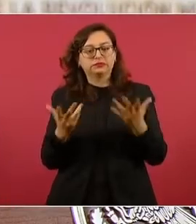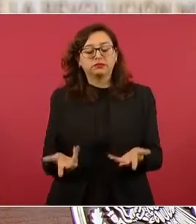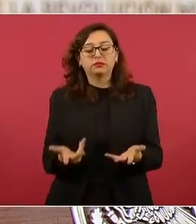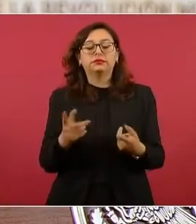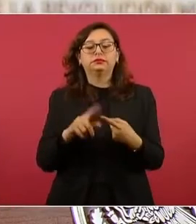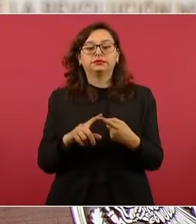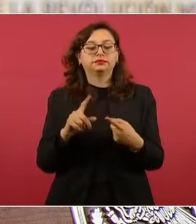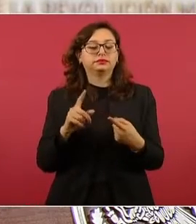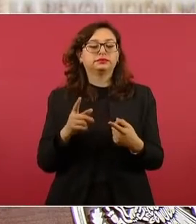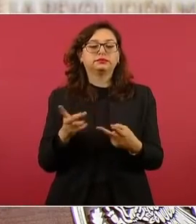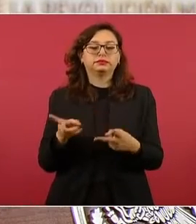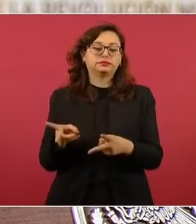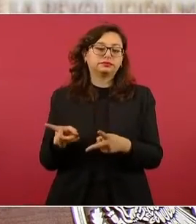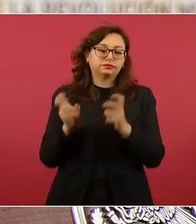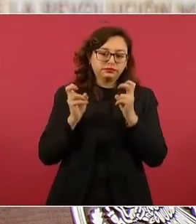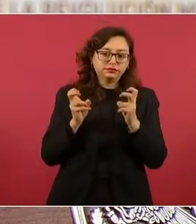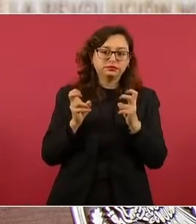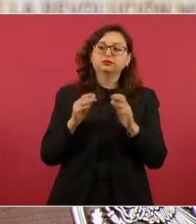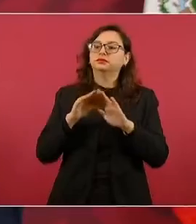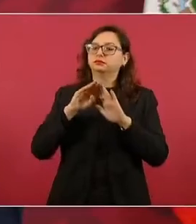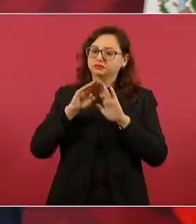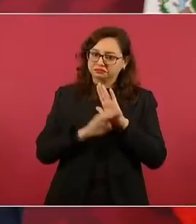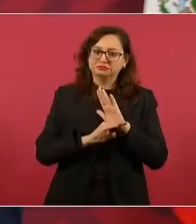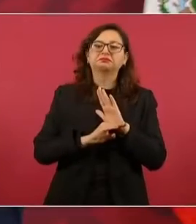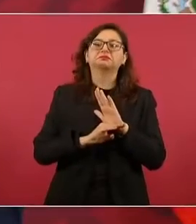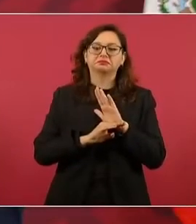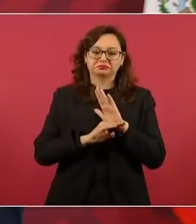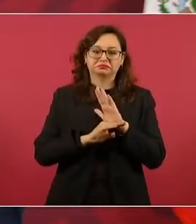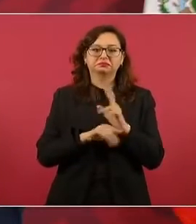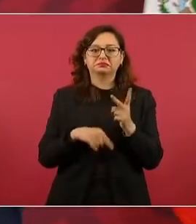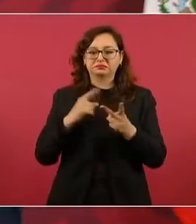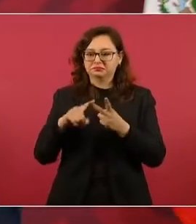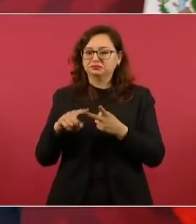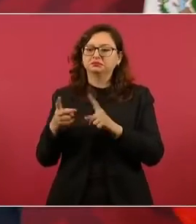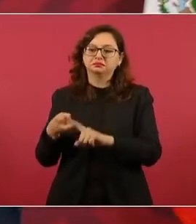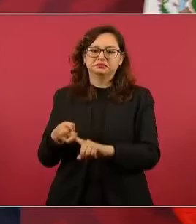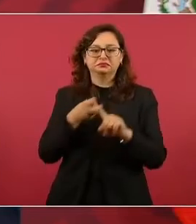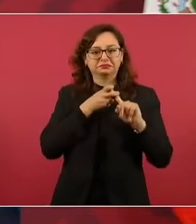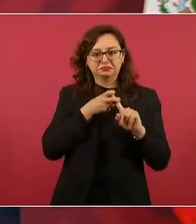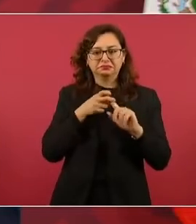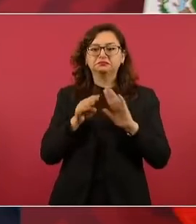en general, en secuestro,